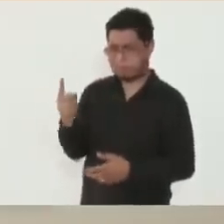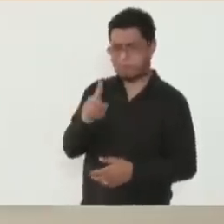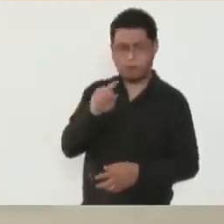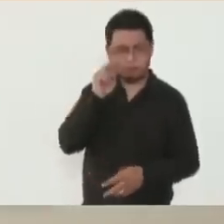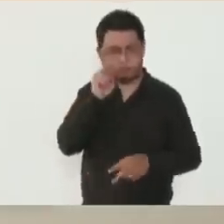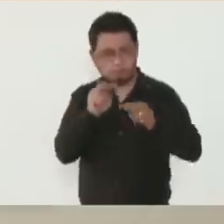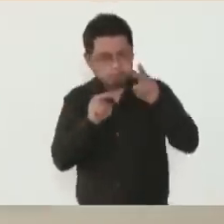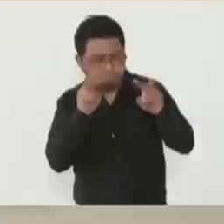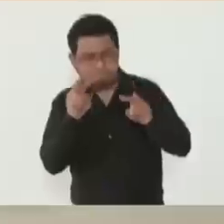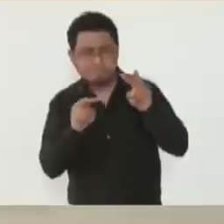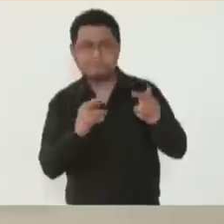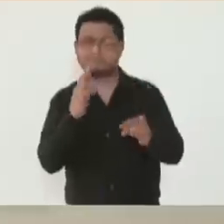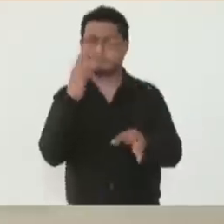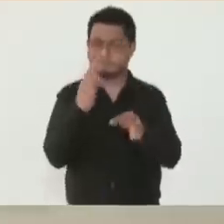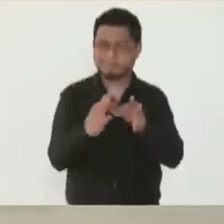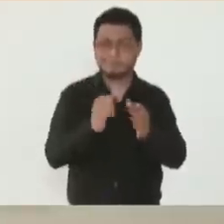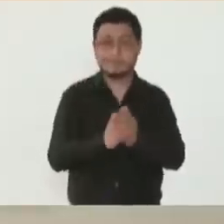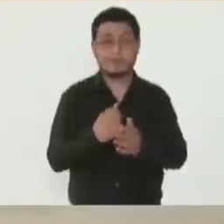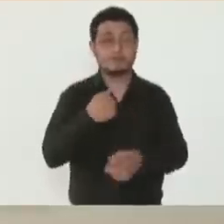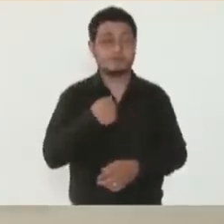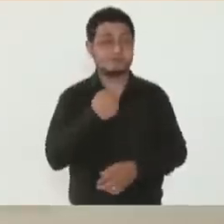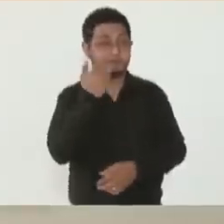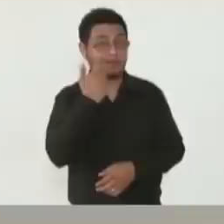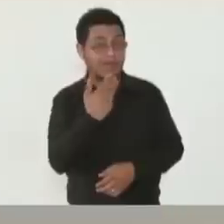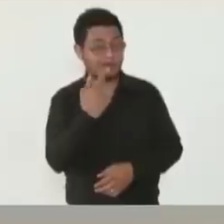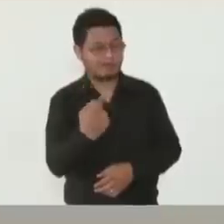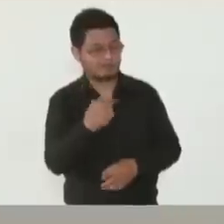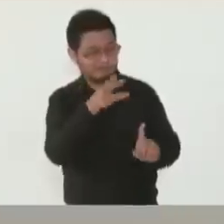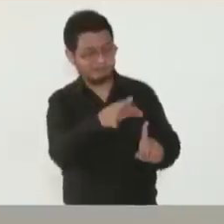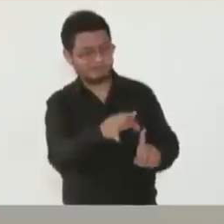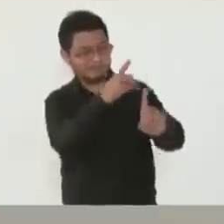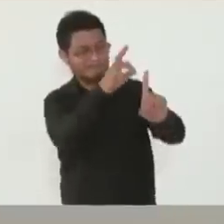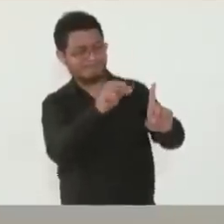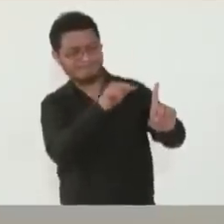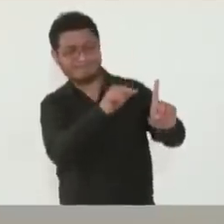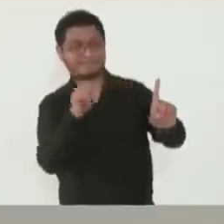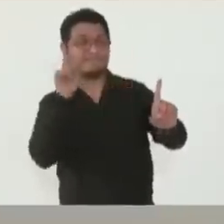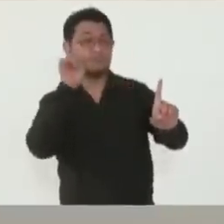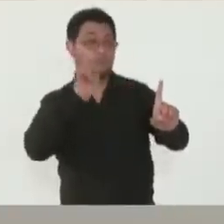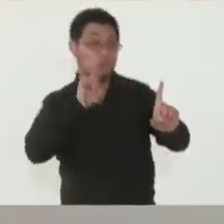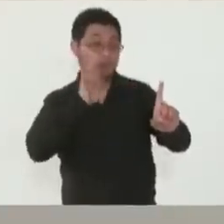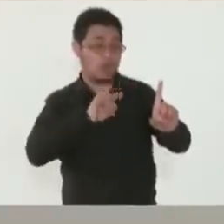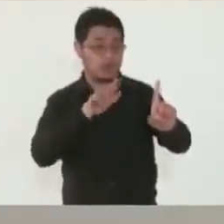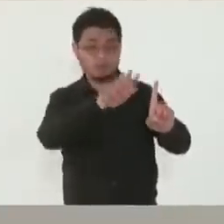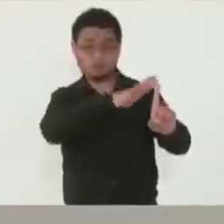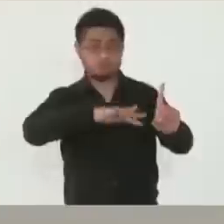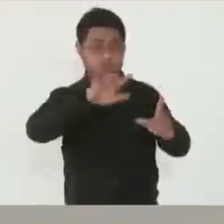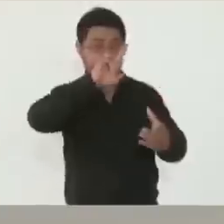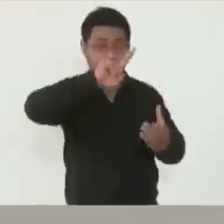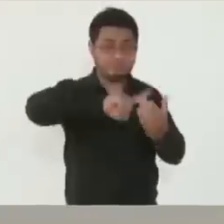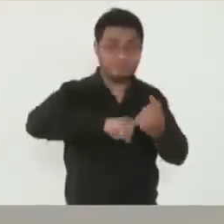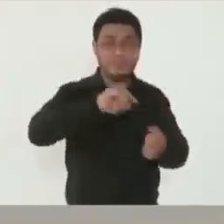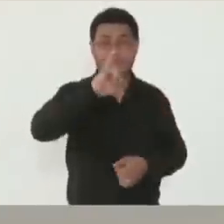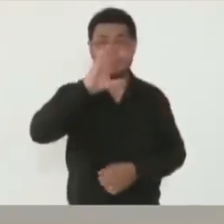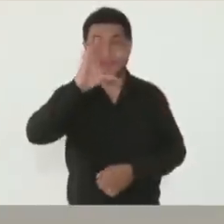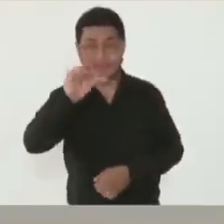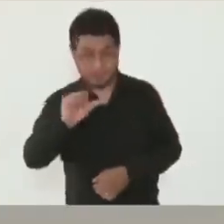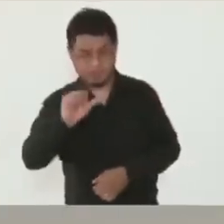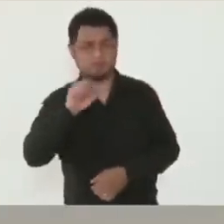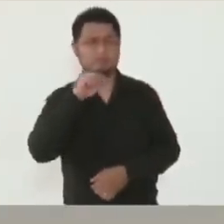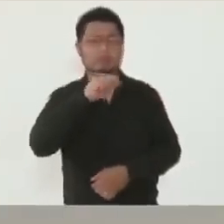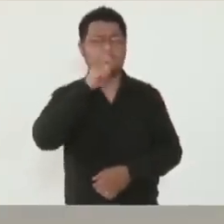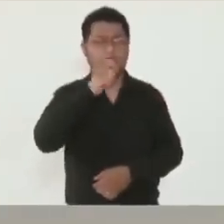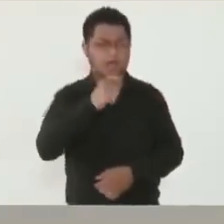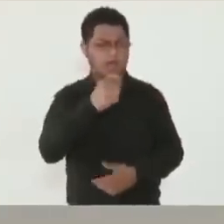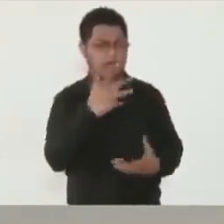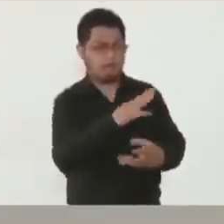Por último, quiero hacer un reconocimiento a las mujeres de ICA. En ICA no solo somos una empresa incluyente, sino que